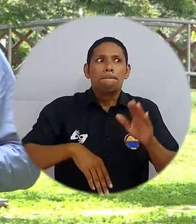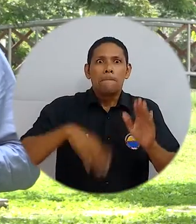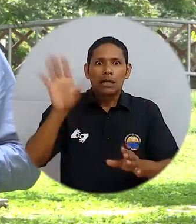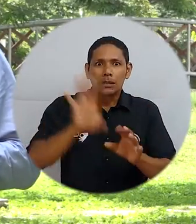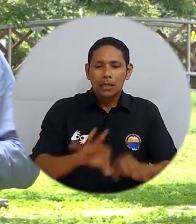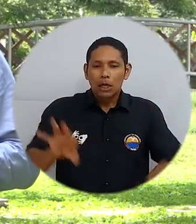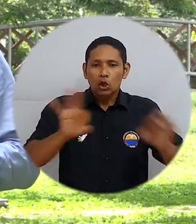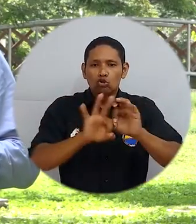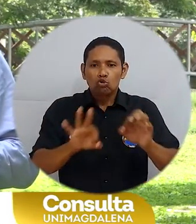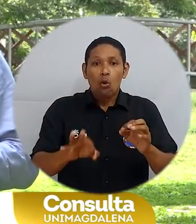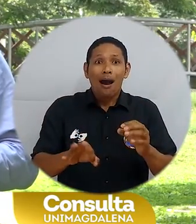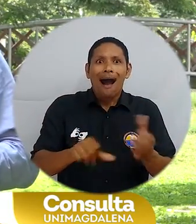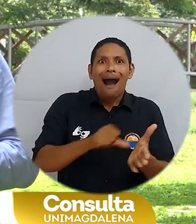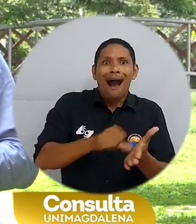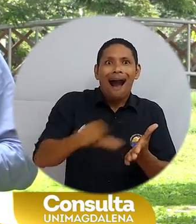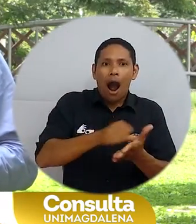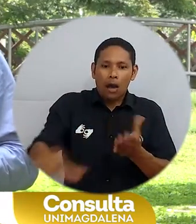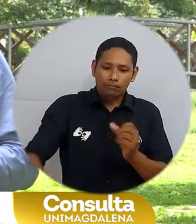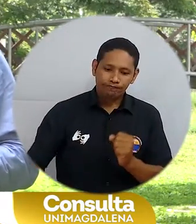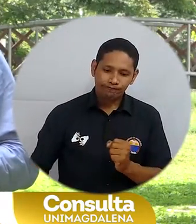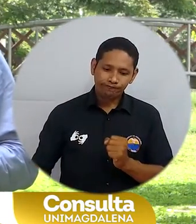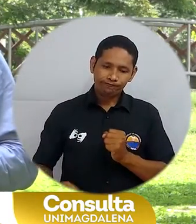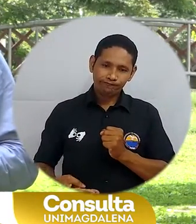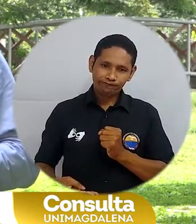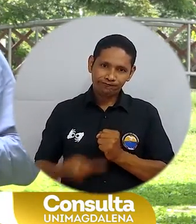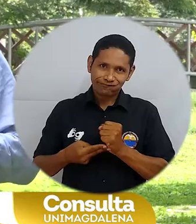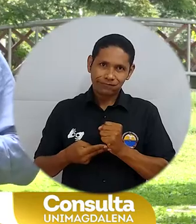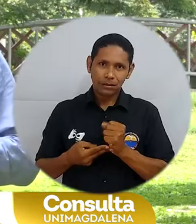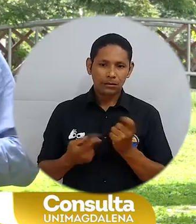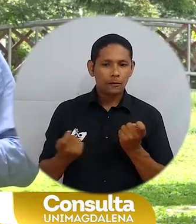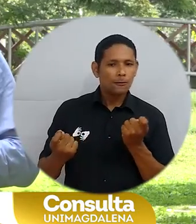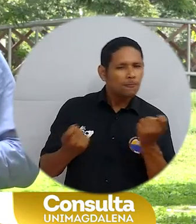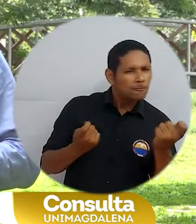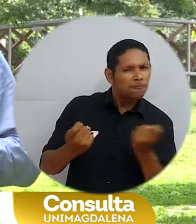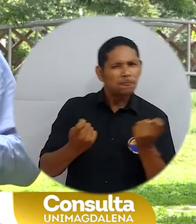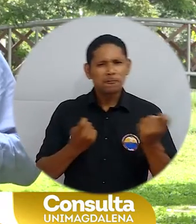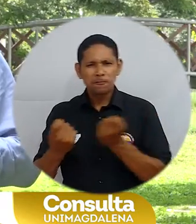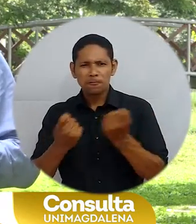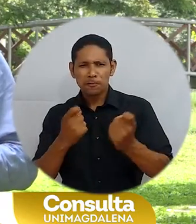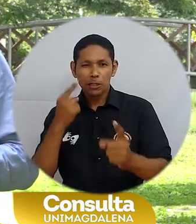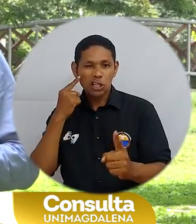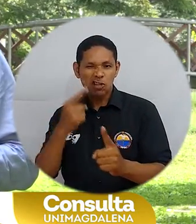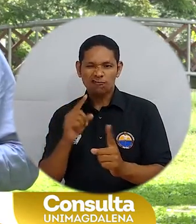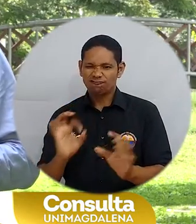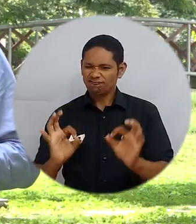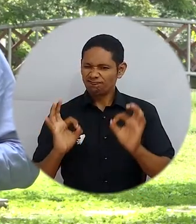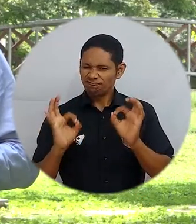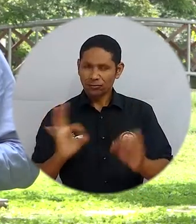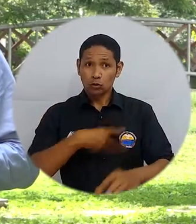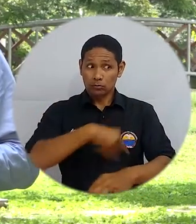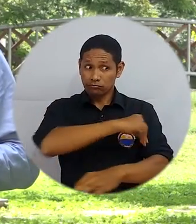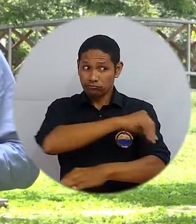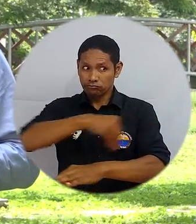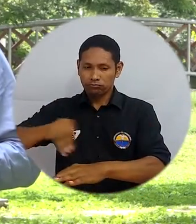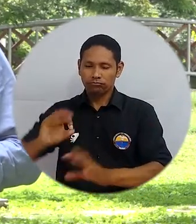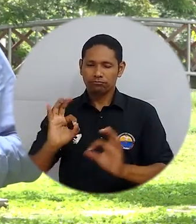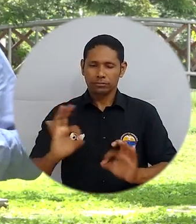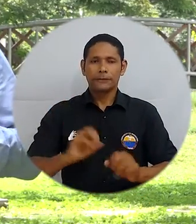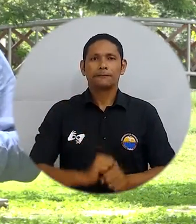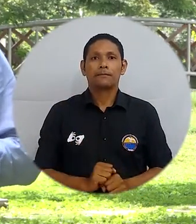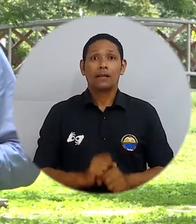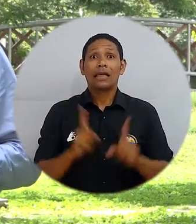y en la minimización del gasto de una forma mucho más eficiente y que nos permita tener el resultado más efectivo para nuestra gestión.